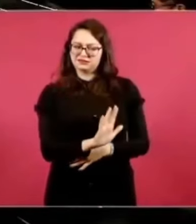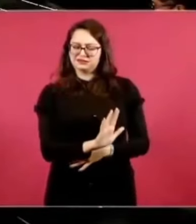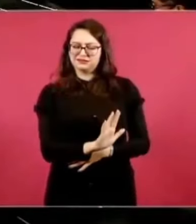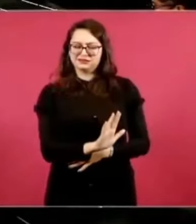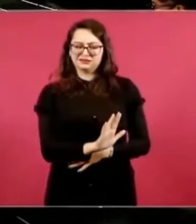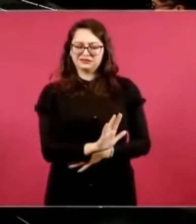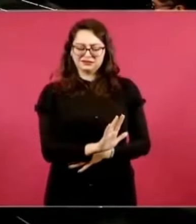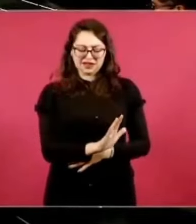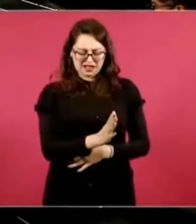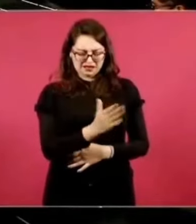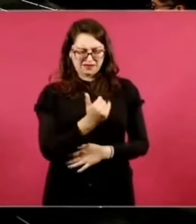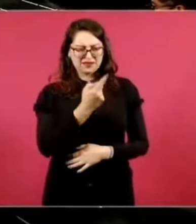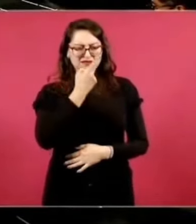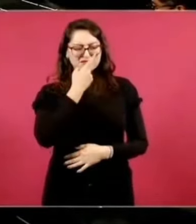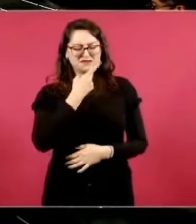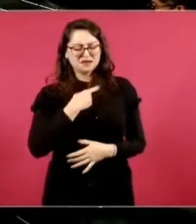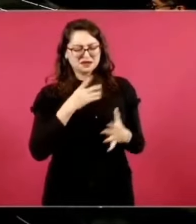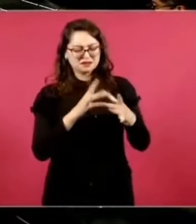explícamelo.